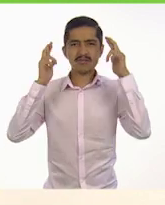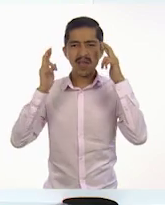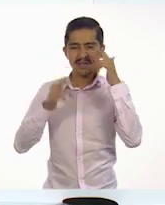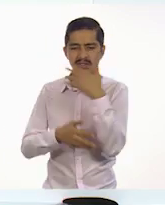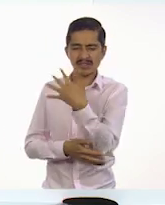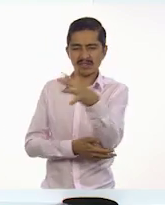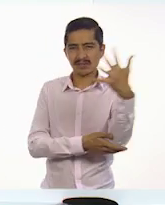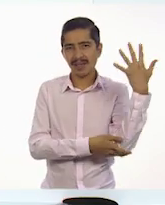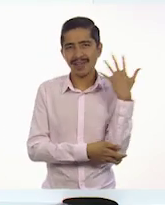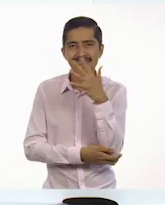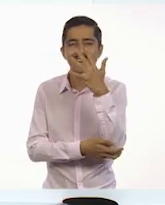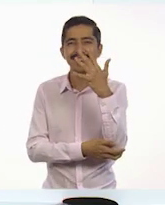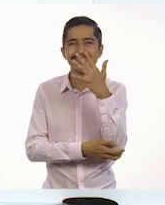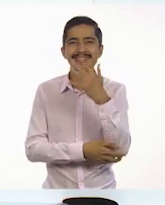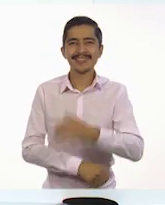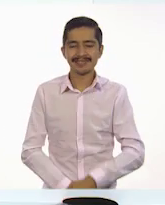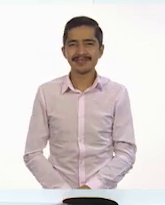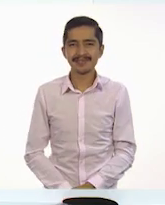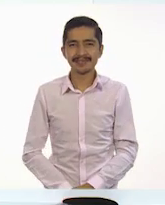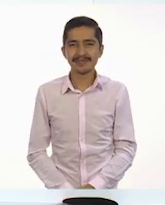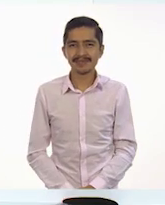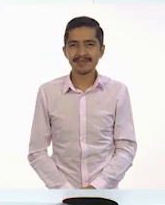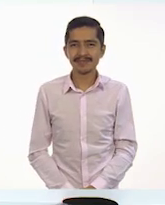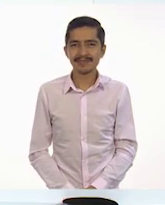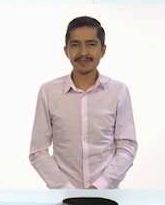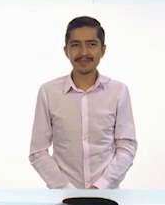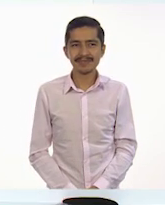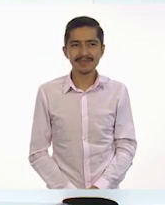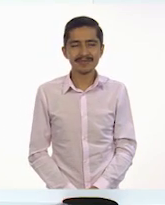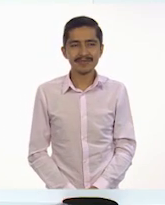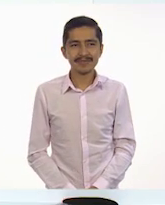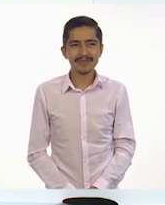ver.